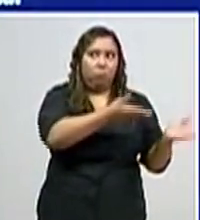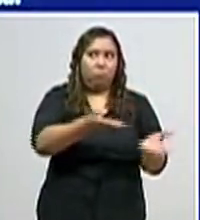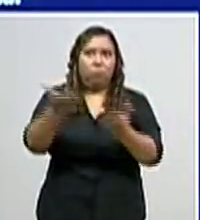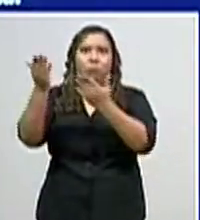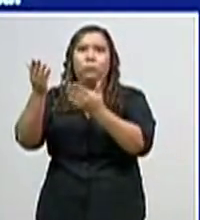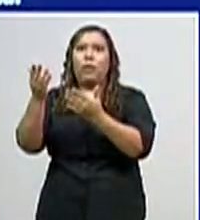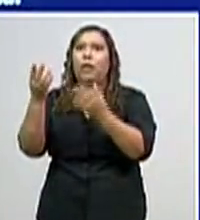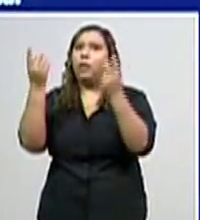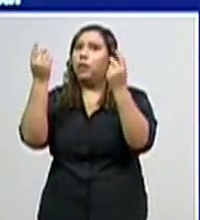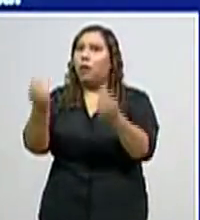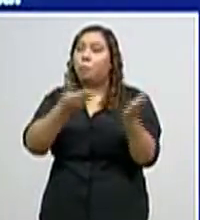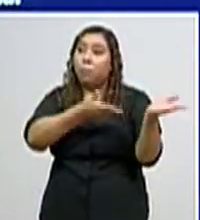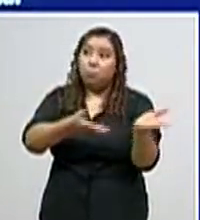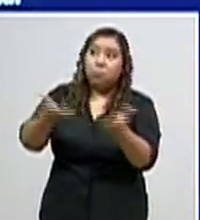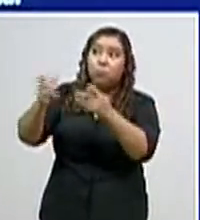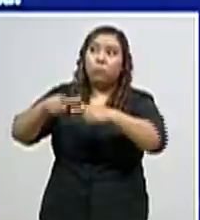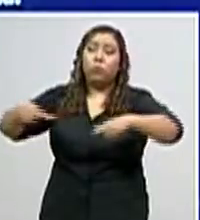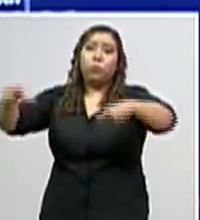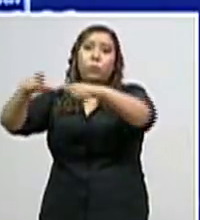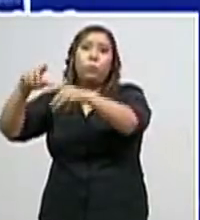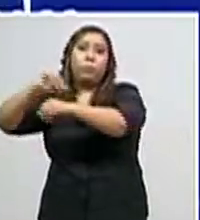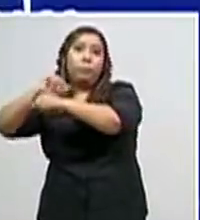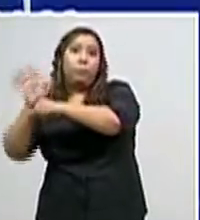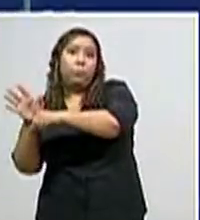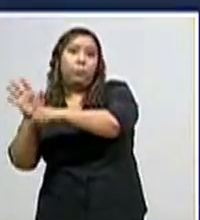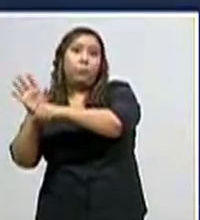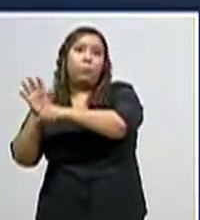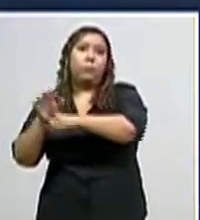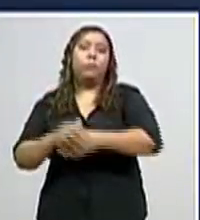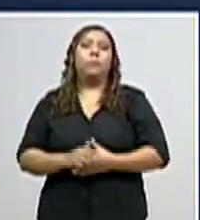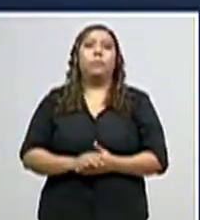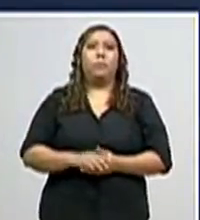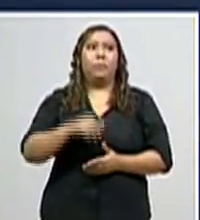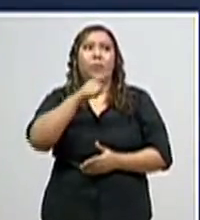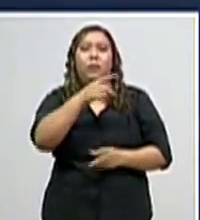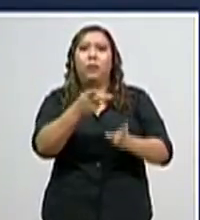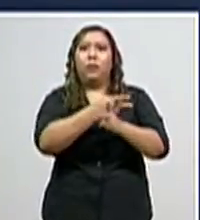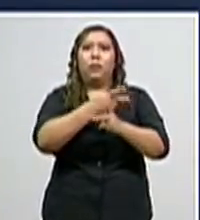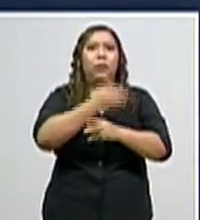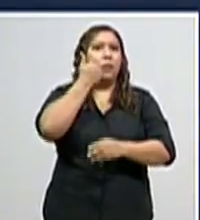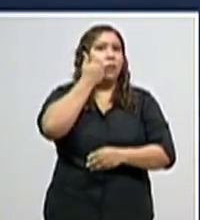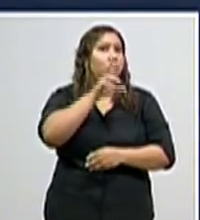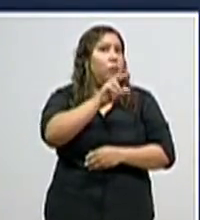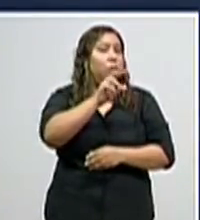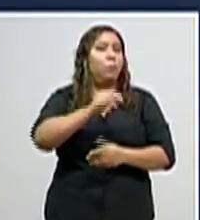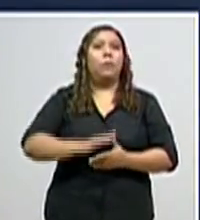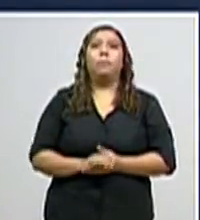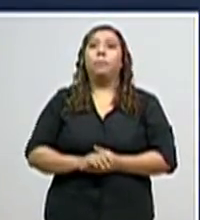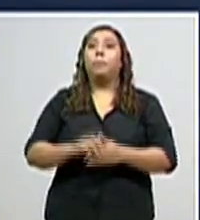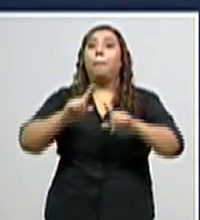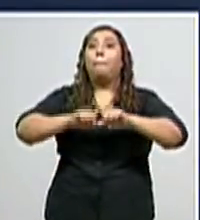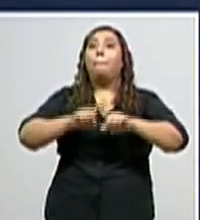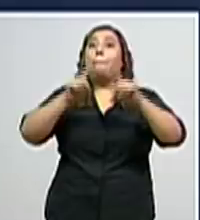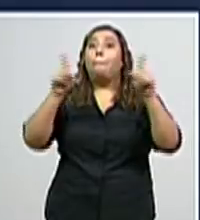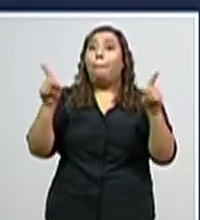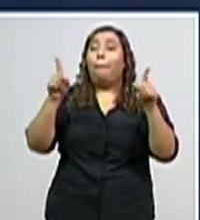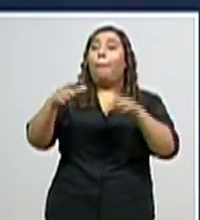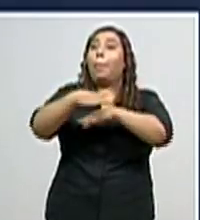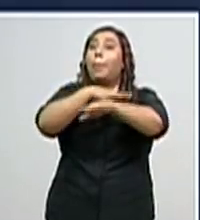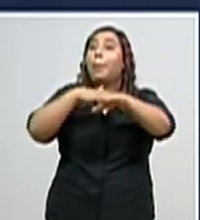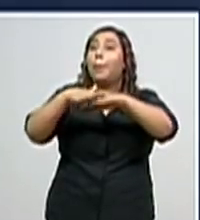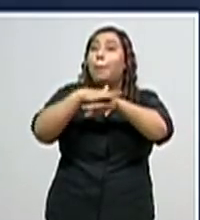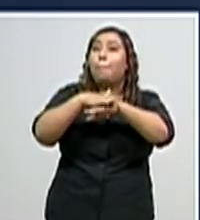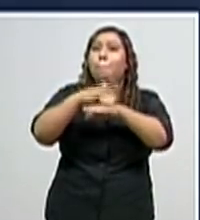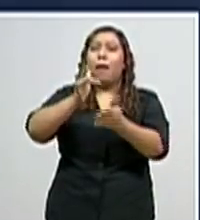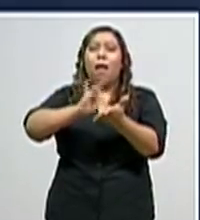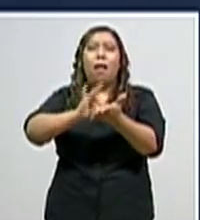evitar que se complique su salud. Pero sobre todo, los invito a que no se automediquen.